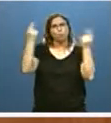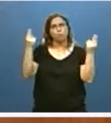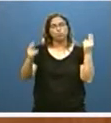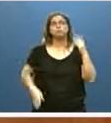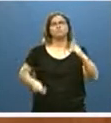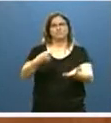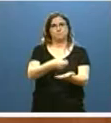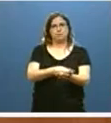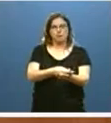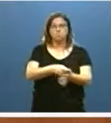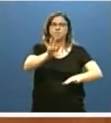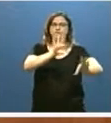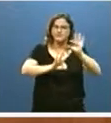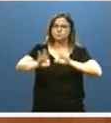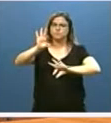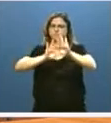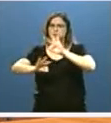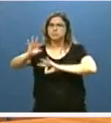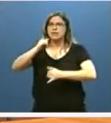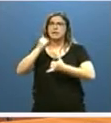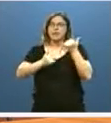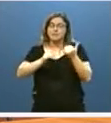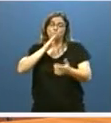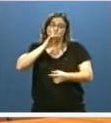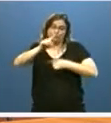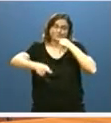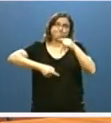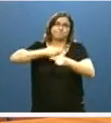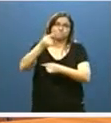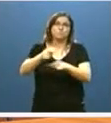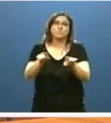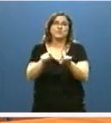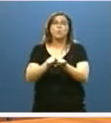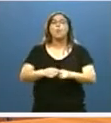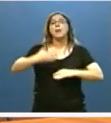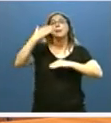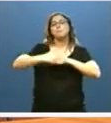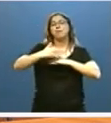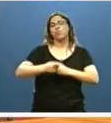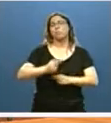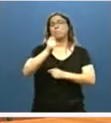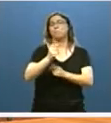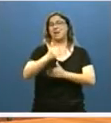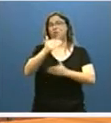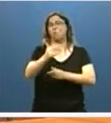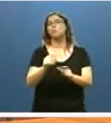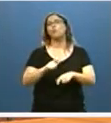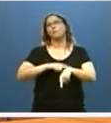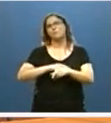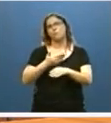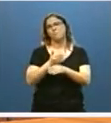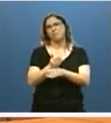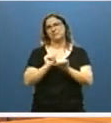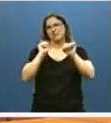Un conjunto de decisiones que también explican el incremento de los plazos medios de pago a proveedores y, en buena medida, al